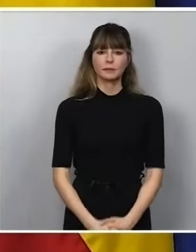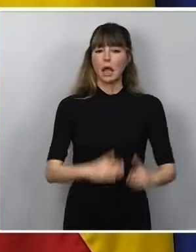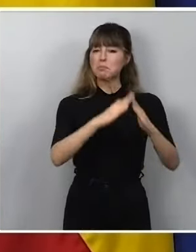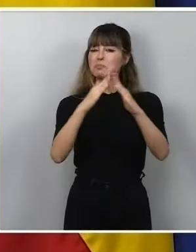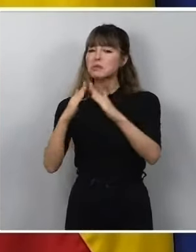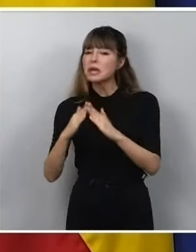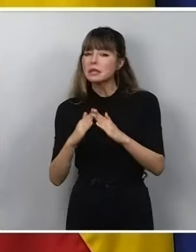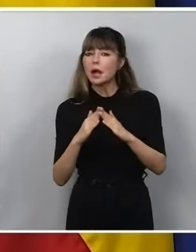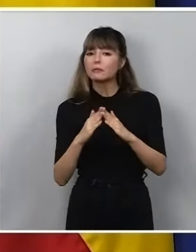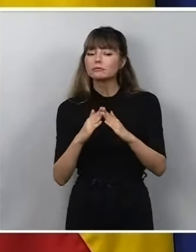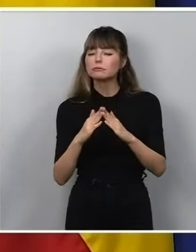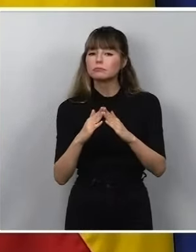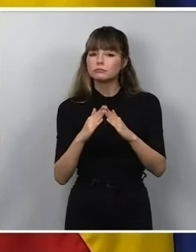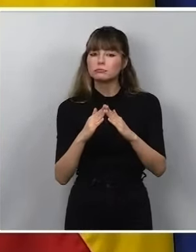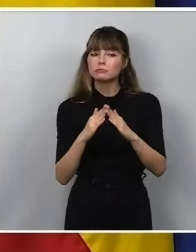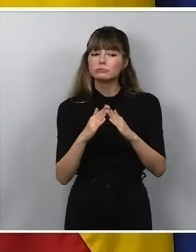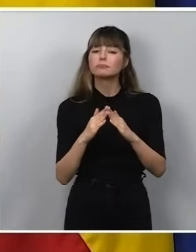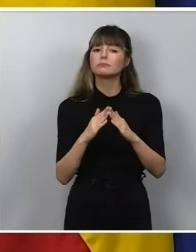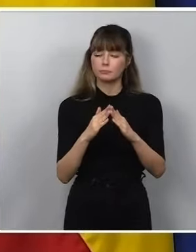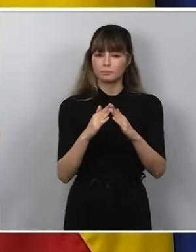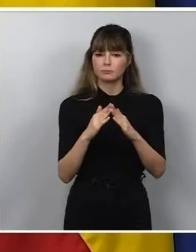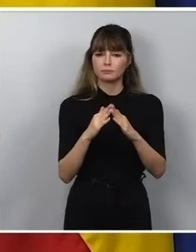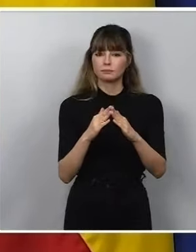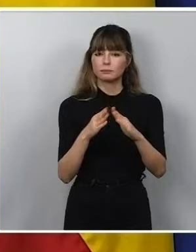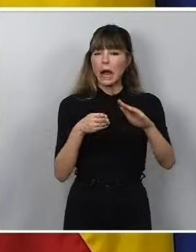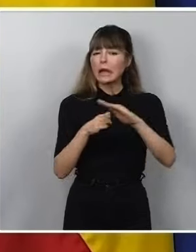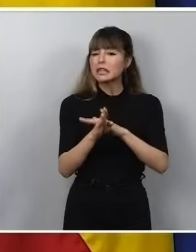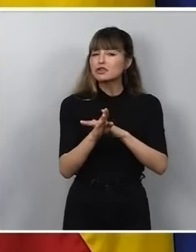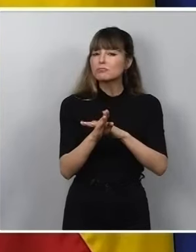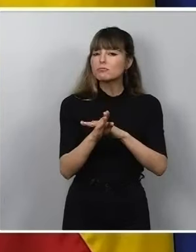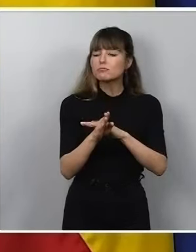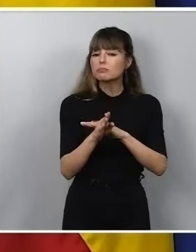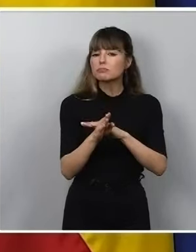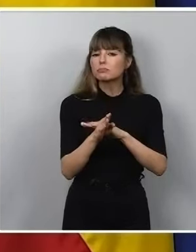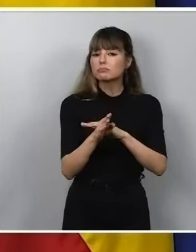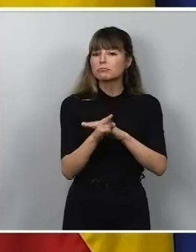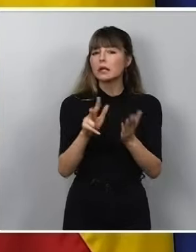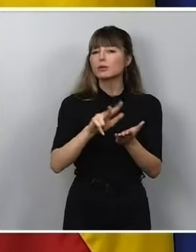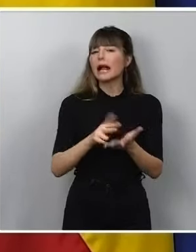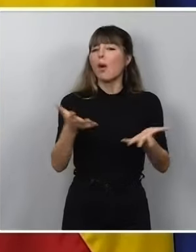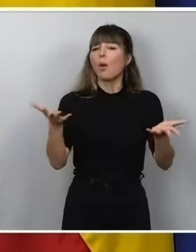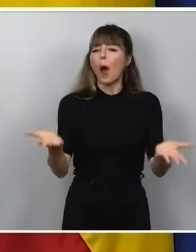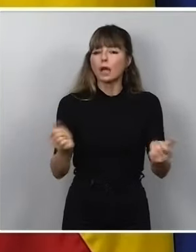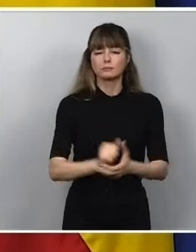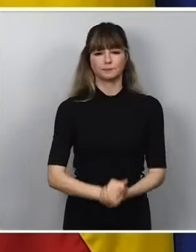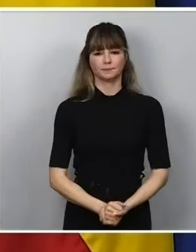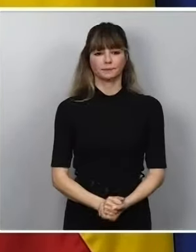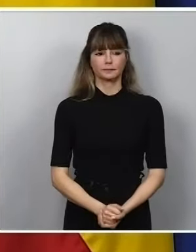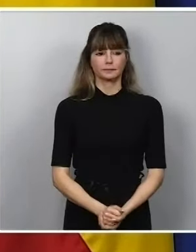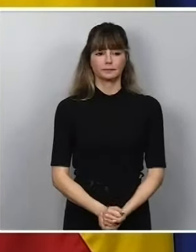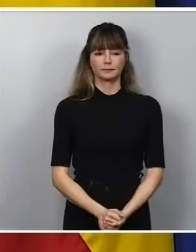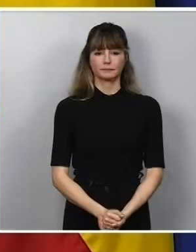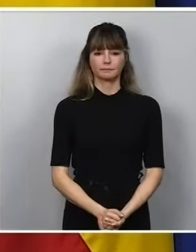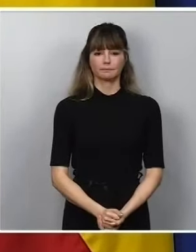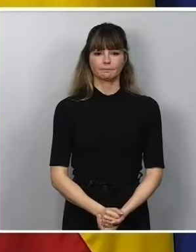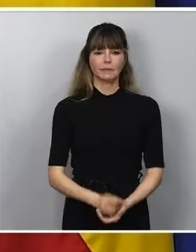viviendas se pueden acceder con esta hipoteca, para que